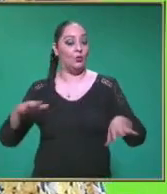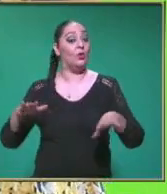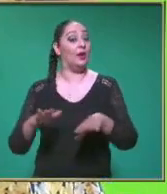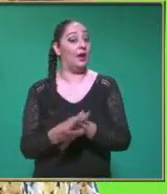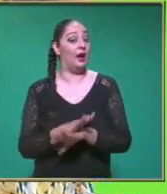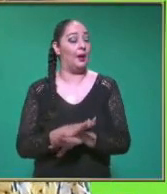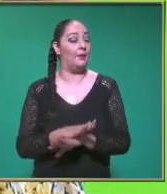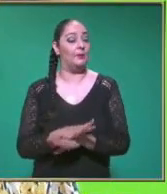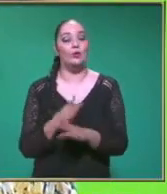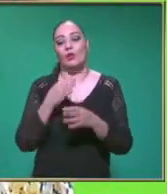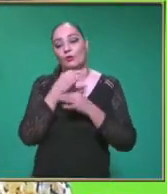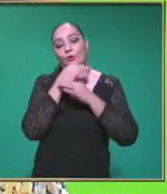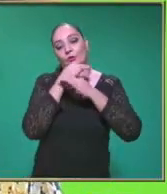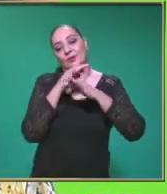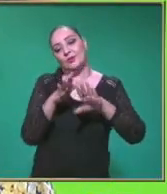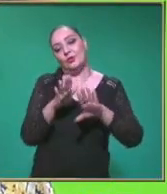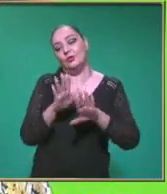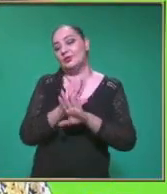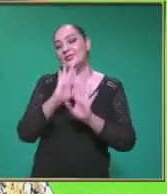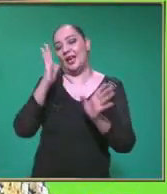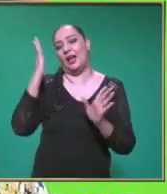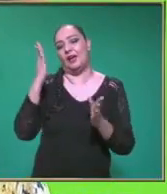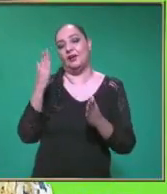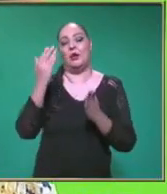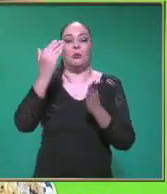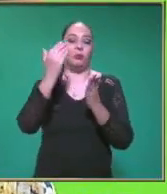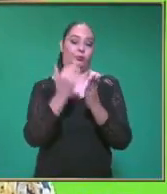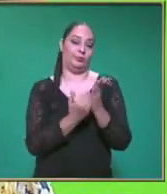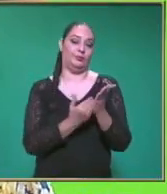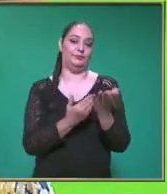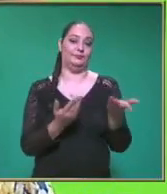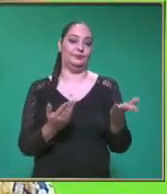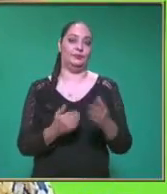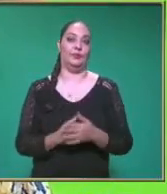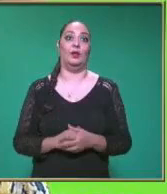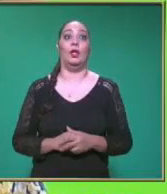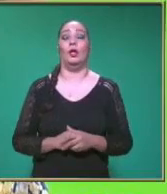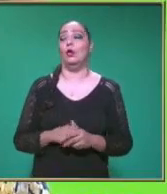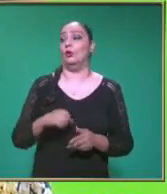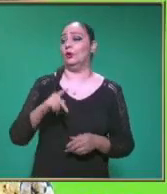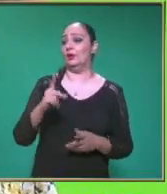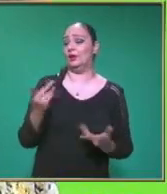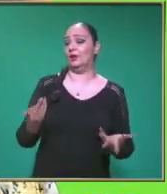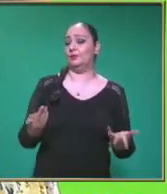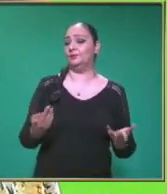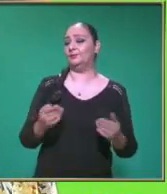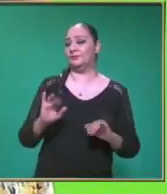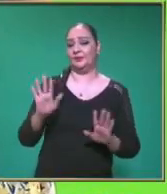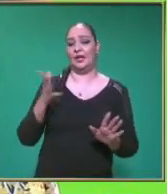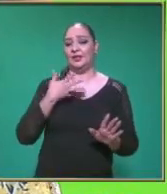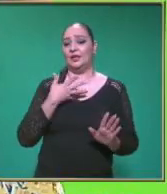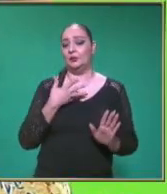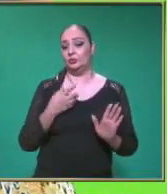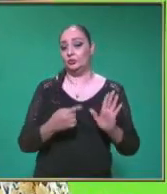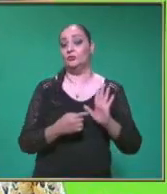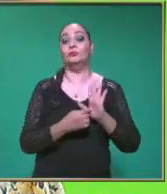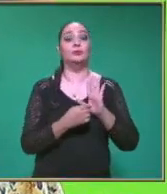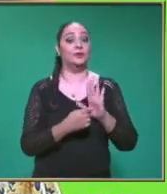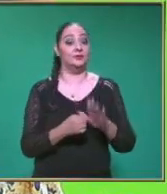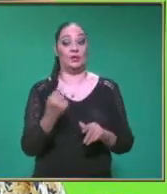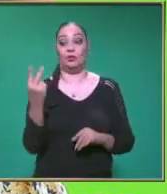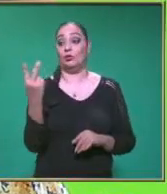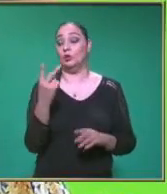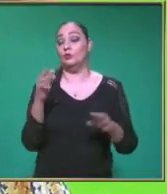información Entonces Ya desacelera Bueno Muy bien Entonces Ahí ya tenemos Las dos